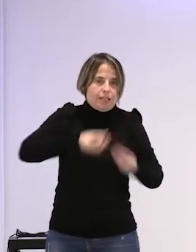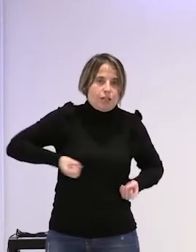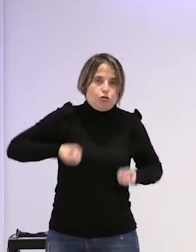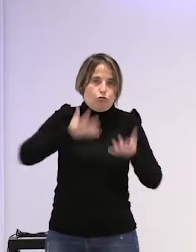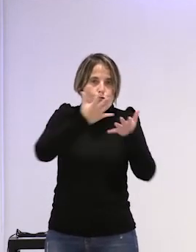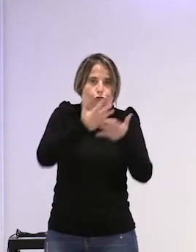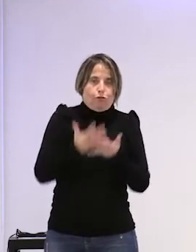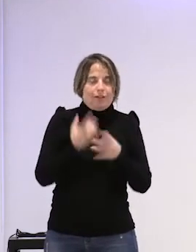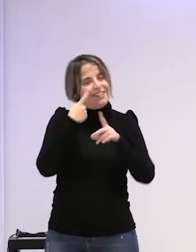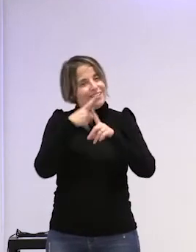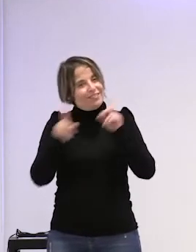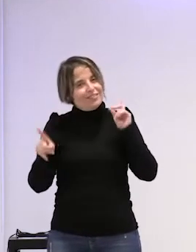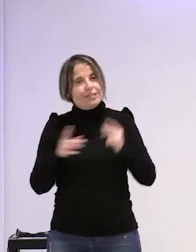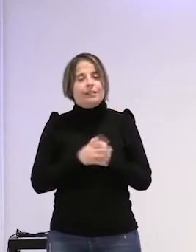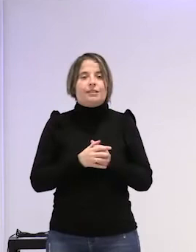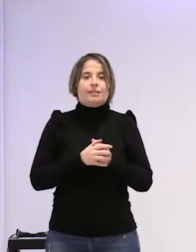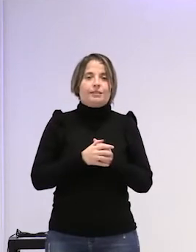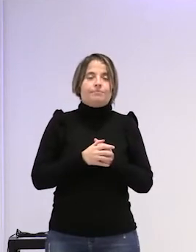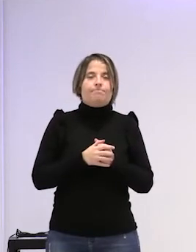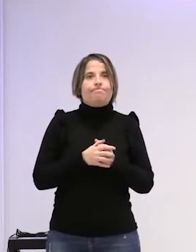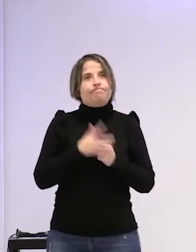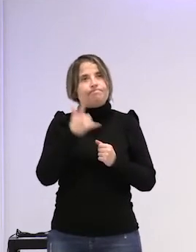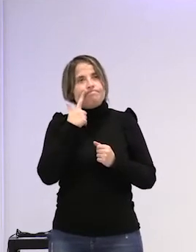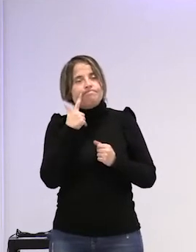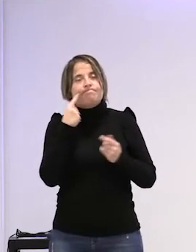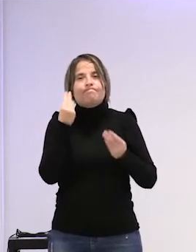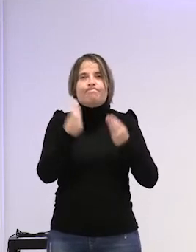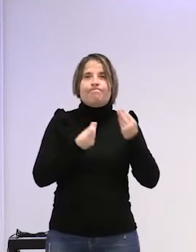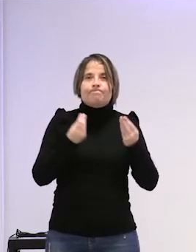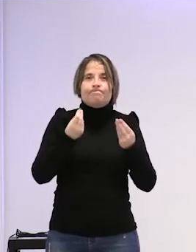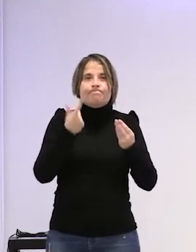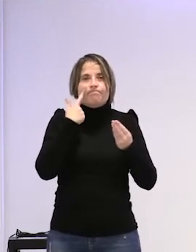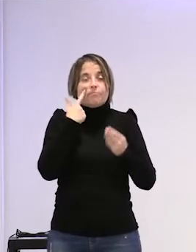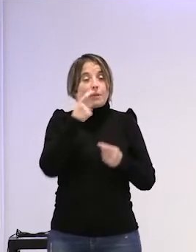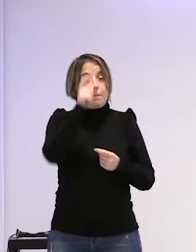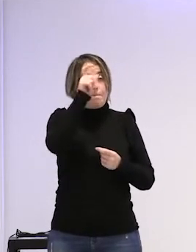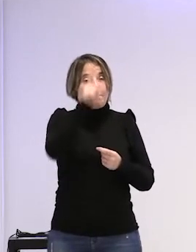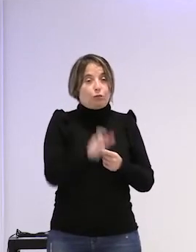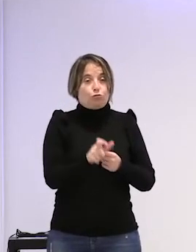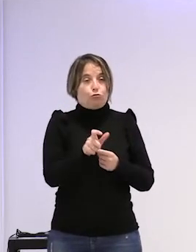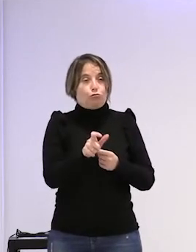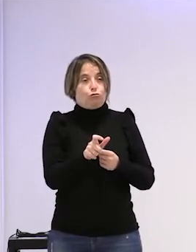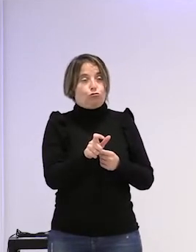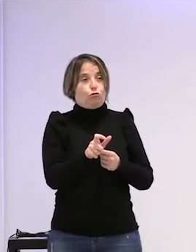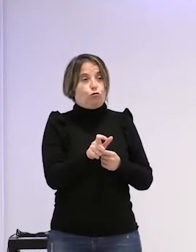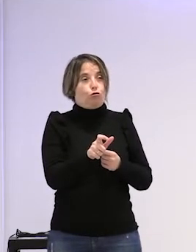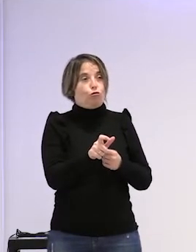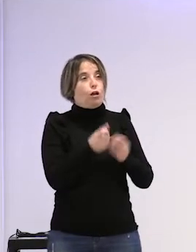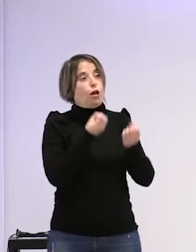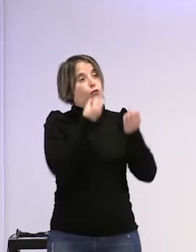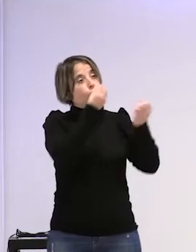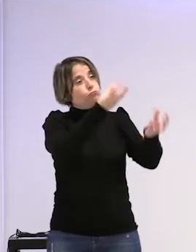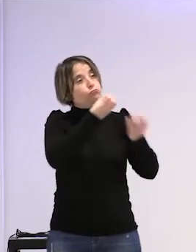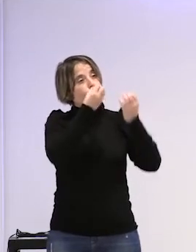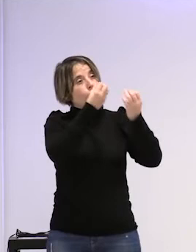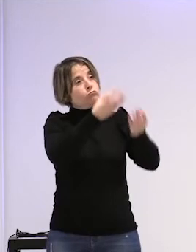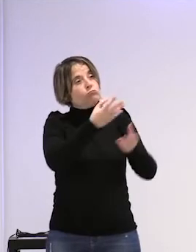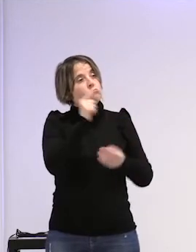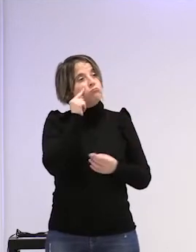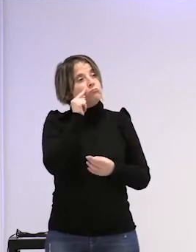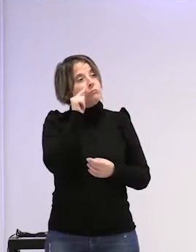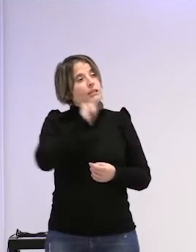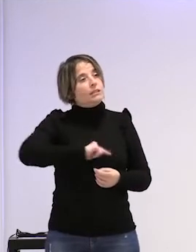persona que interactúa con la persona que está explicando se va a